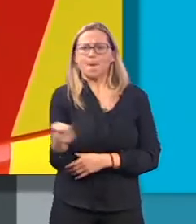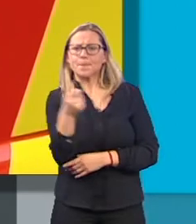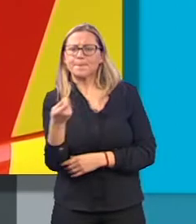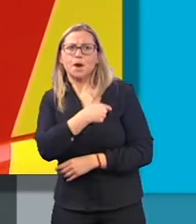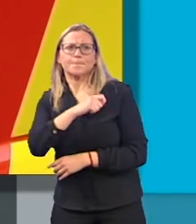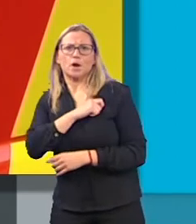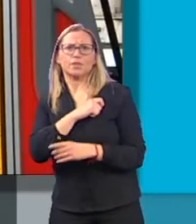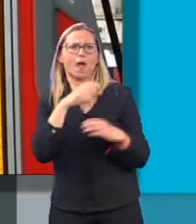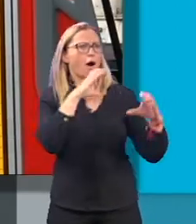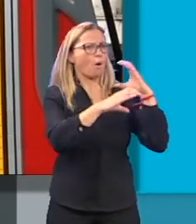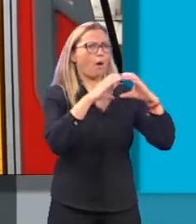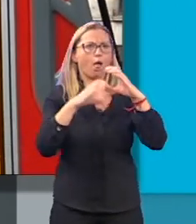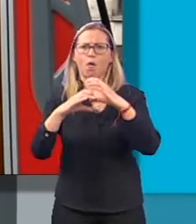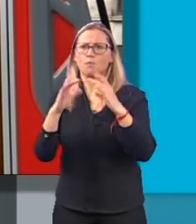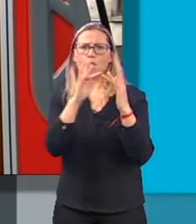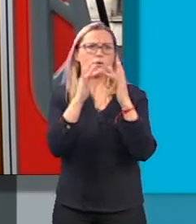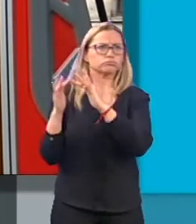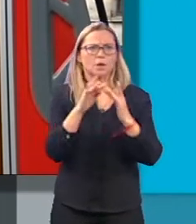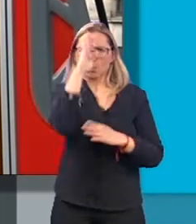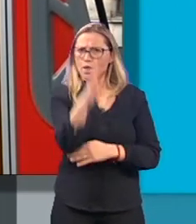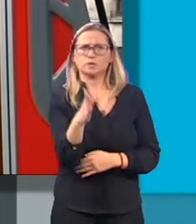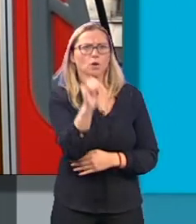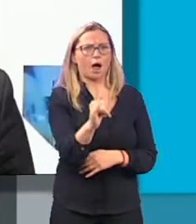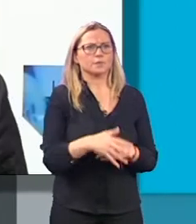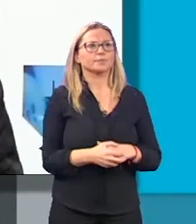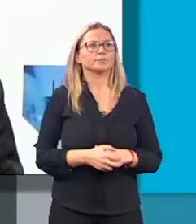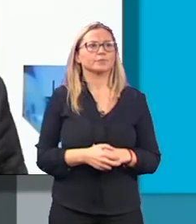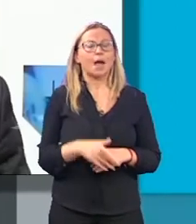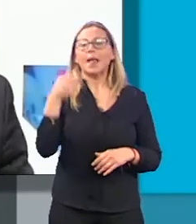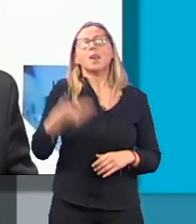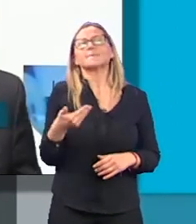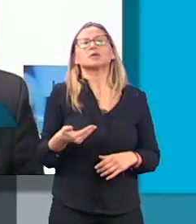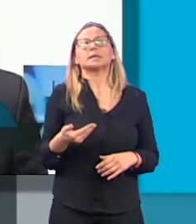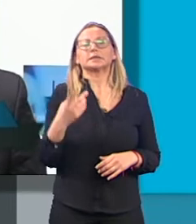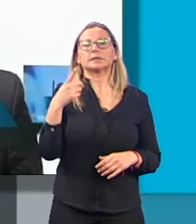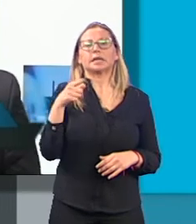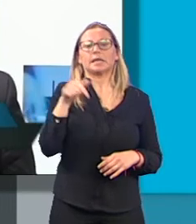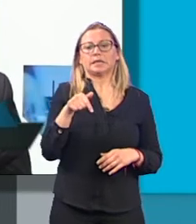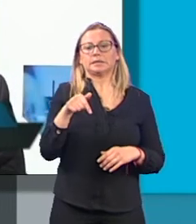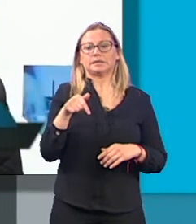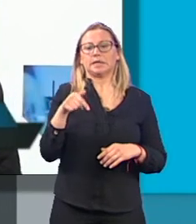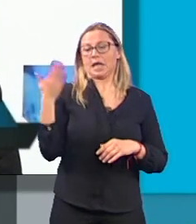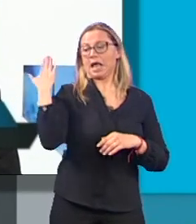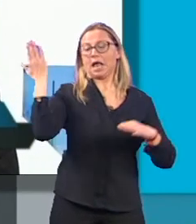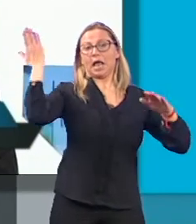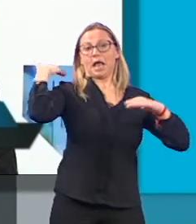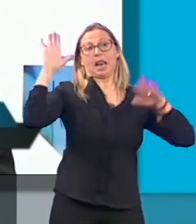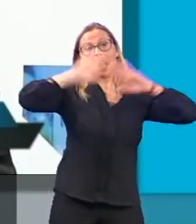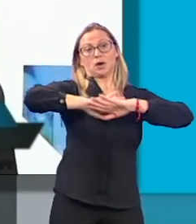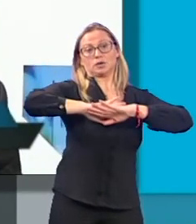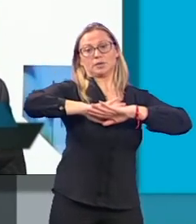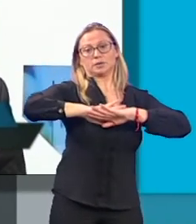coordinar cualquier tipo de acción, si fuese necesario. Lo importante es que esa noche estuviéramos absolutamente coordinados.